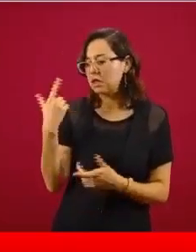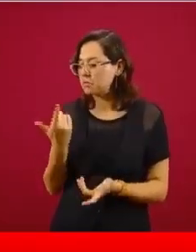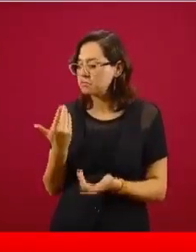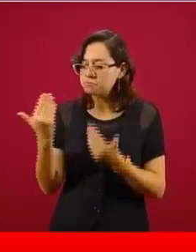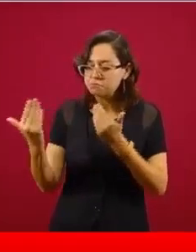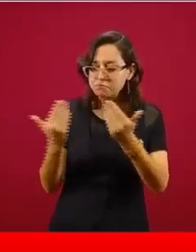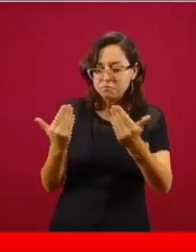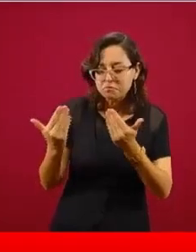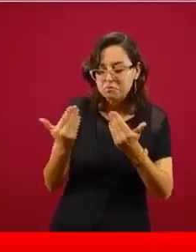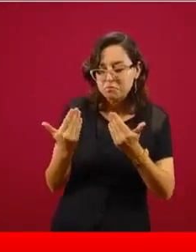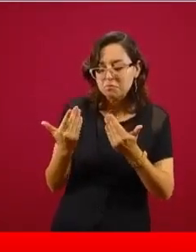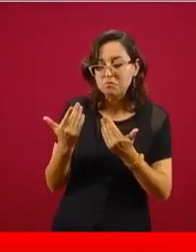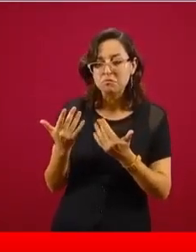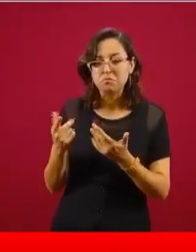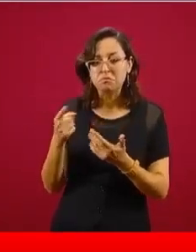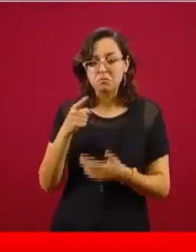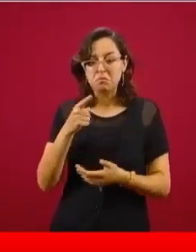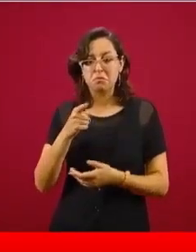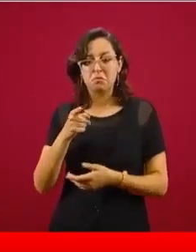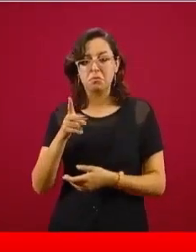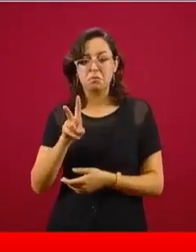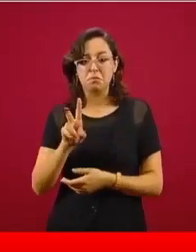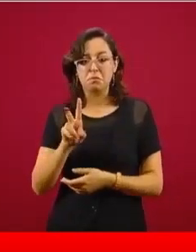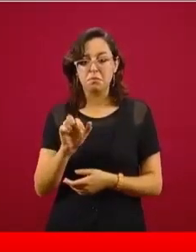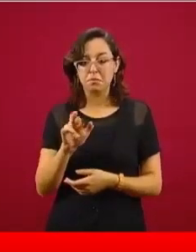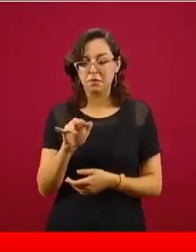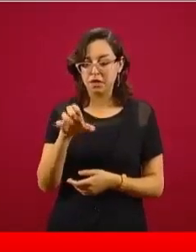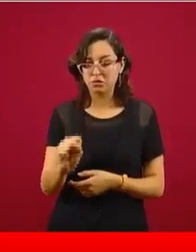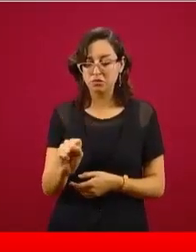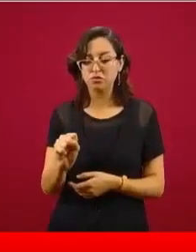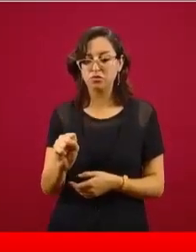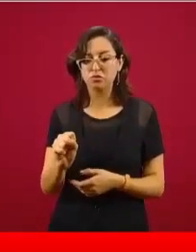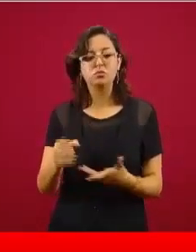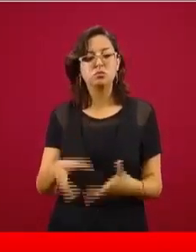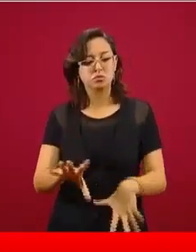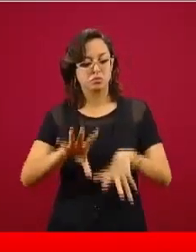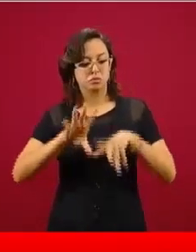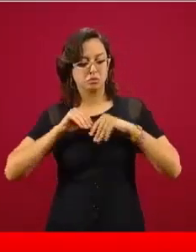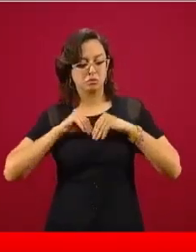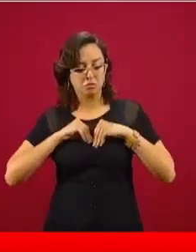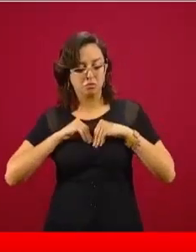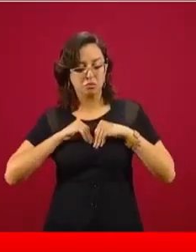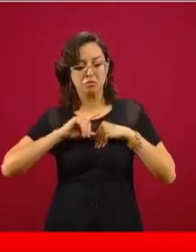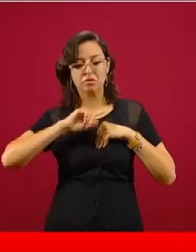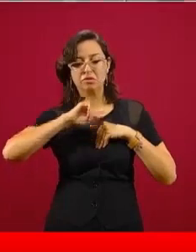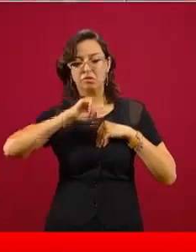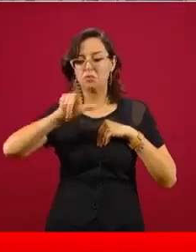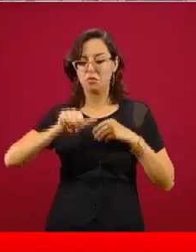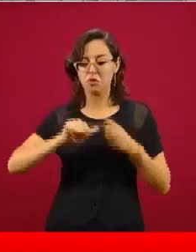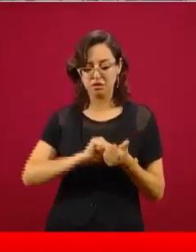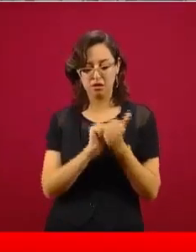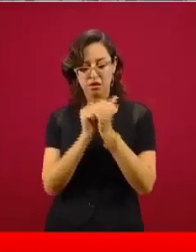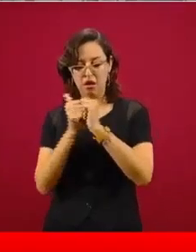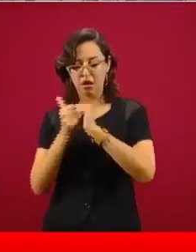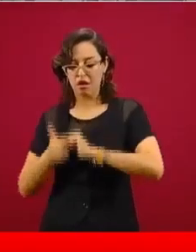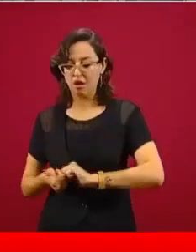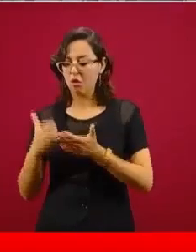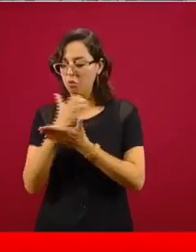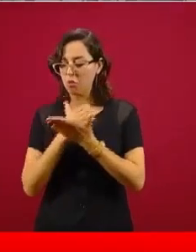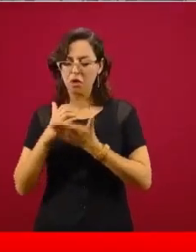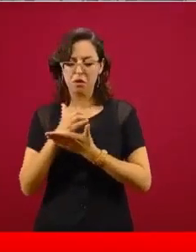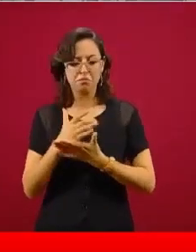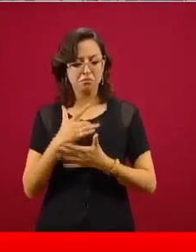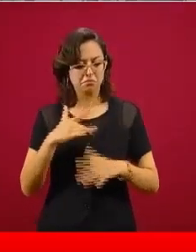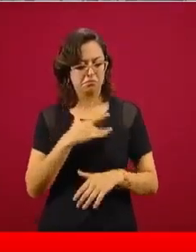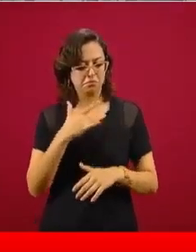demostración directa de que este virus cause inmunidad, pero por analogía con lo que ocurre con otros coronavirus y otros